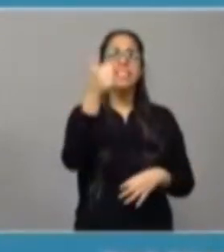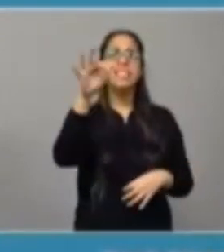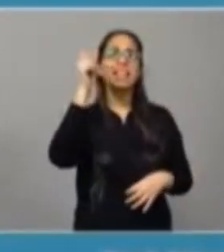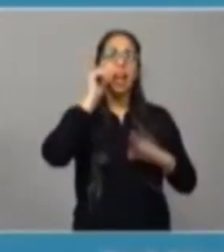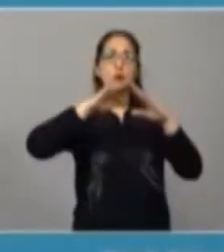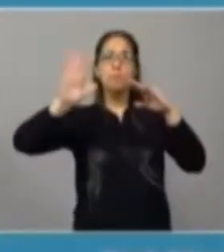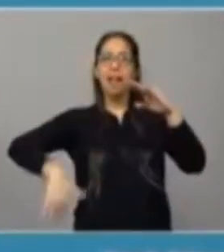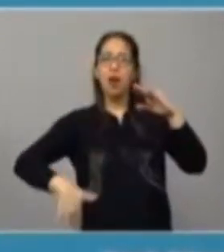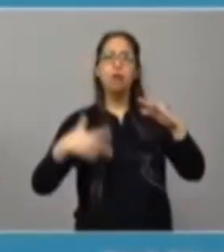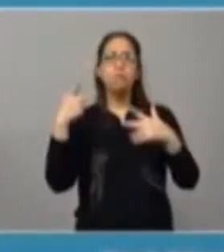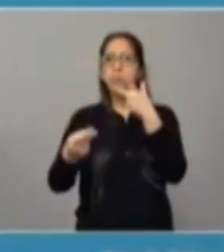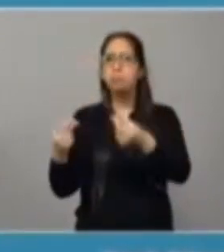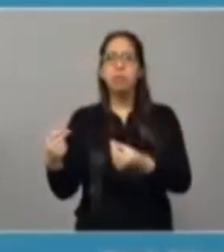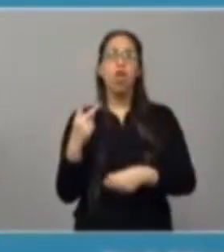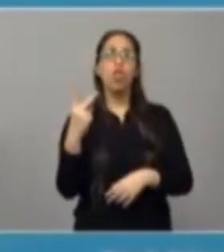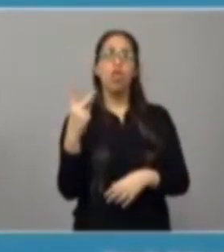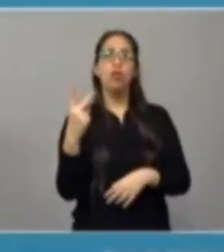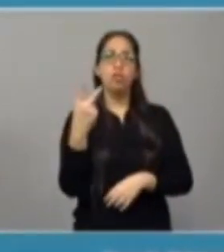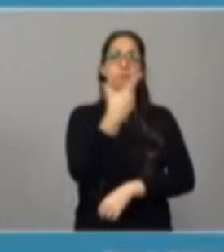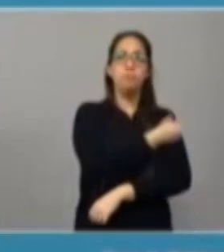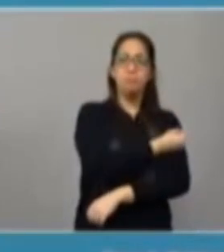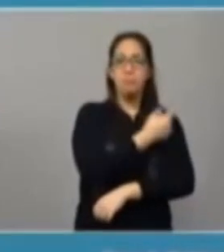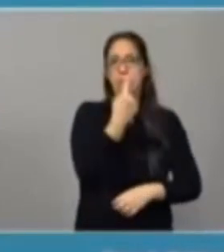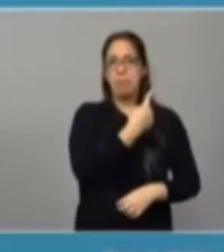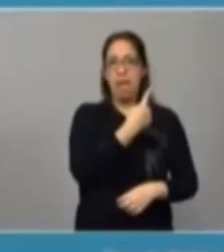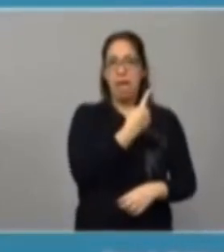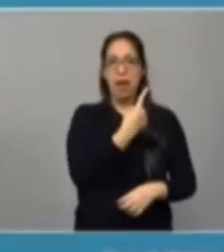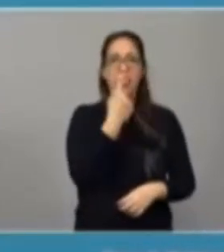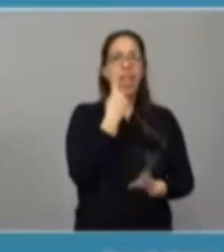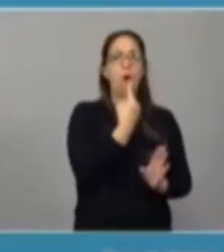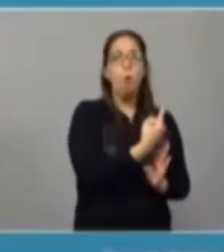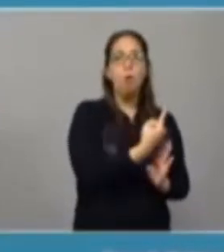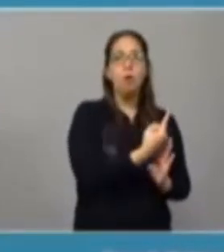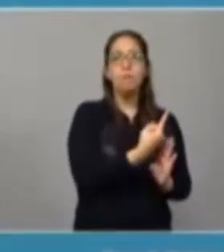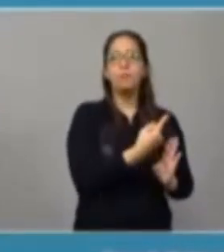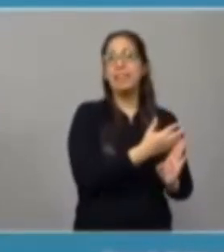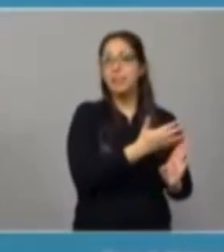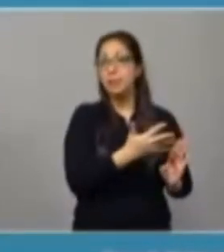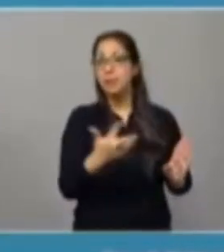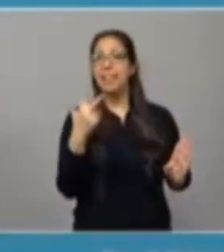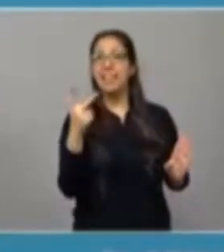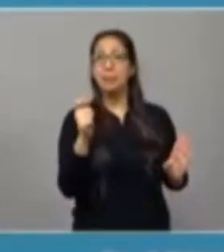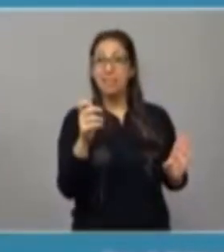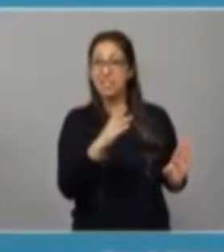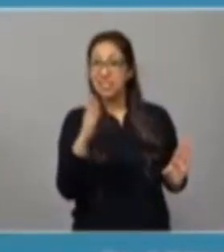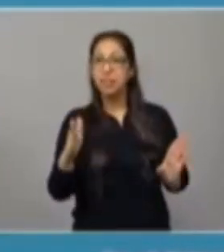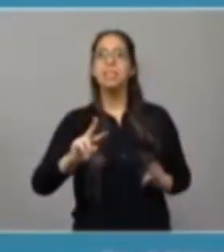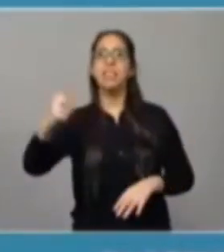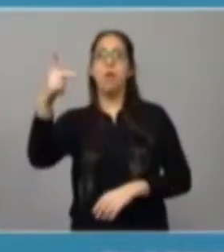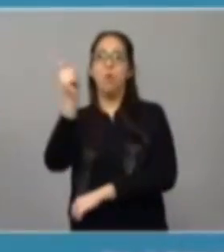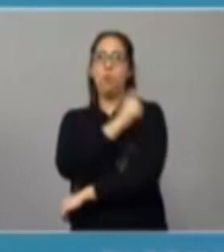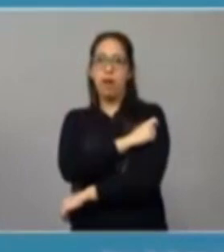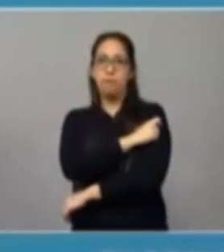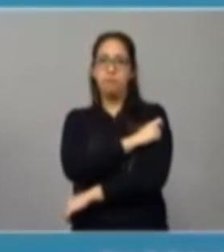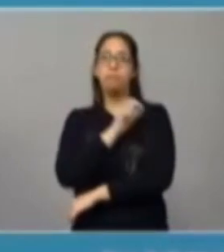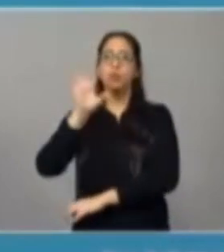años. Son dos dosis, una primera dosis en el día 1 y a los 3 meses va la segunda dosis. La provincia de Buenos Aires